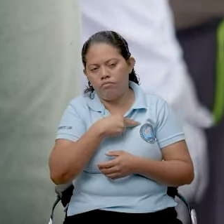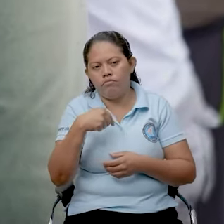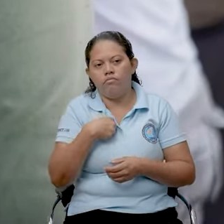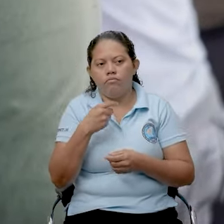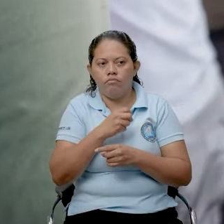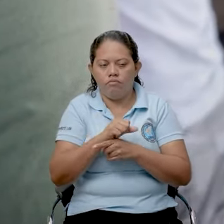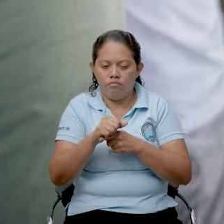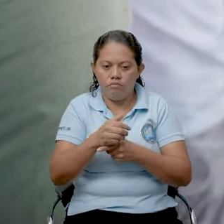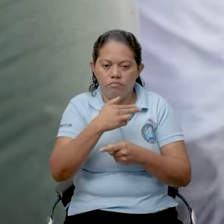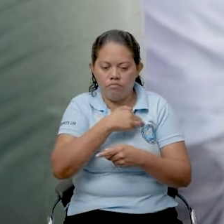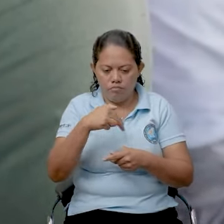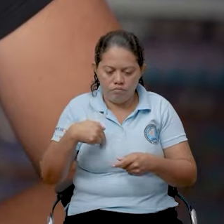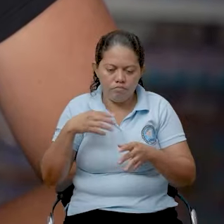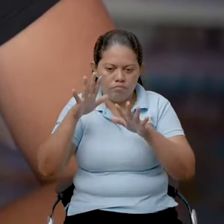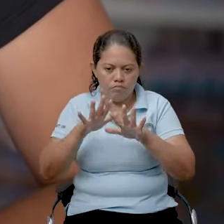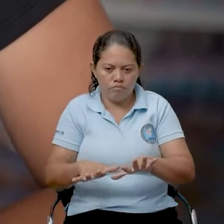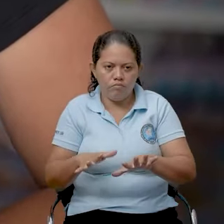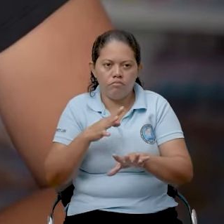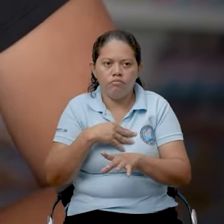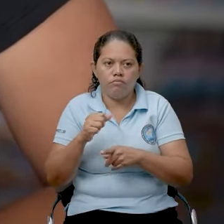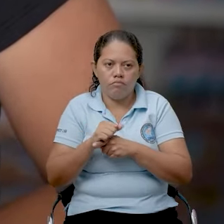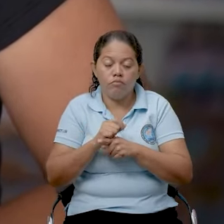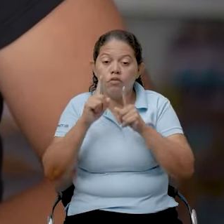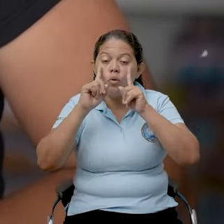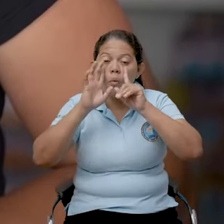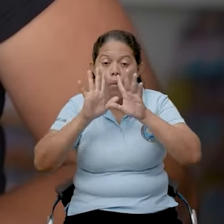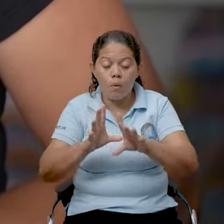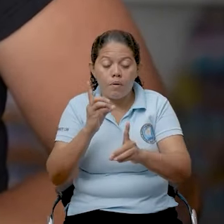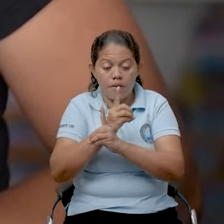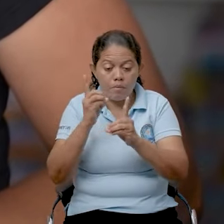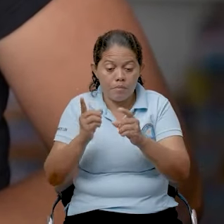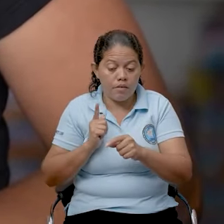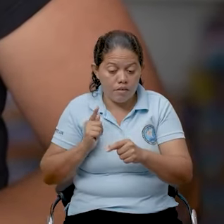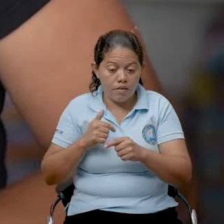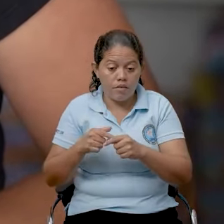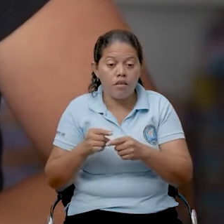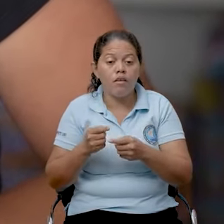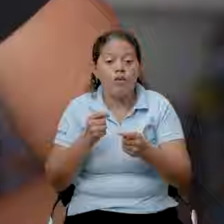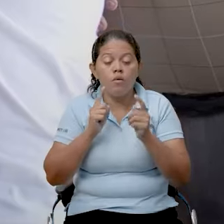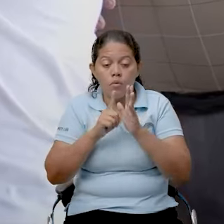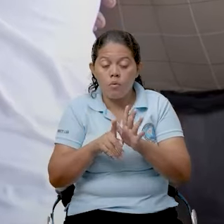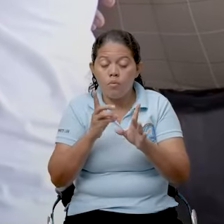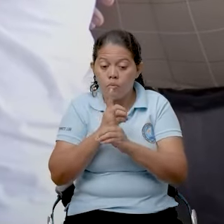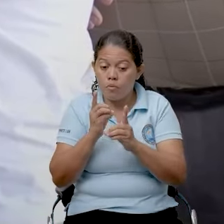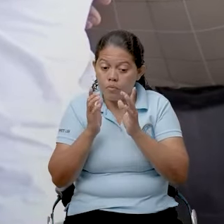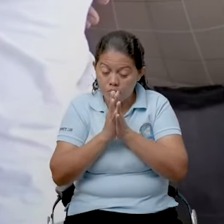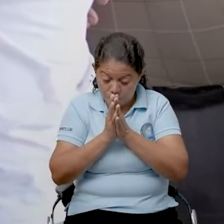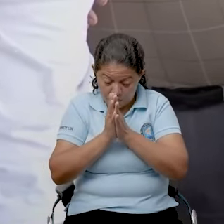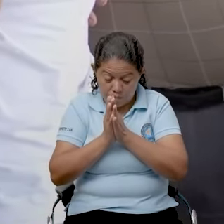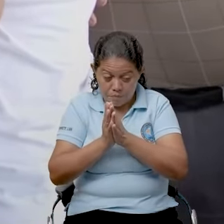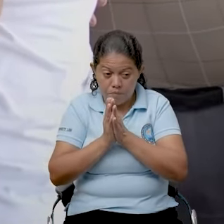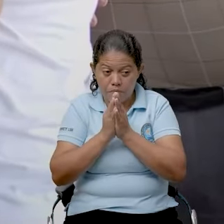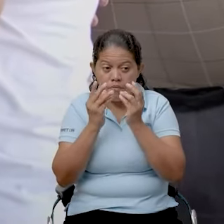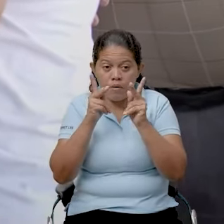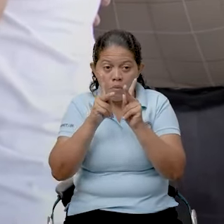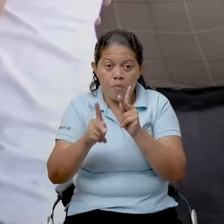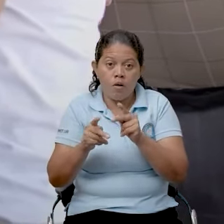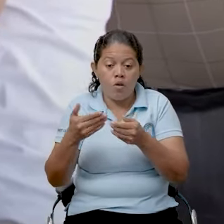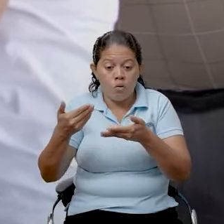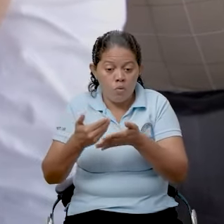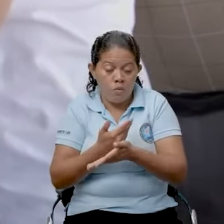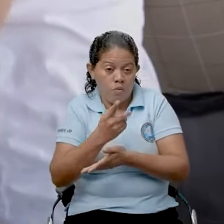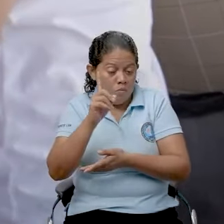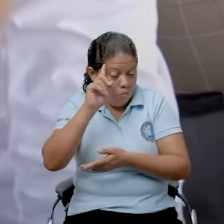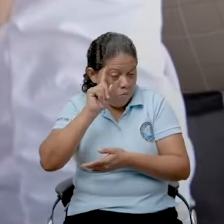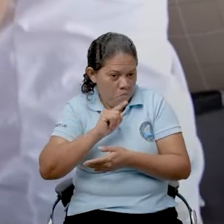poniendo nuestra parte sobre el cuidado que debemos de tener al manipular, porque siempre hay personal nuevo